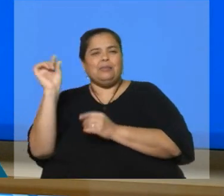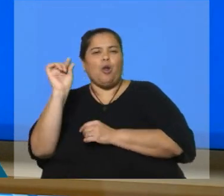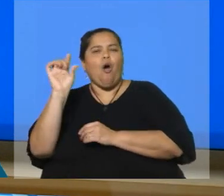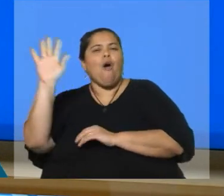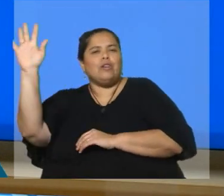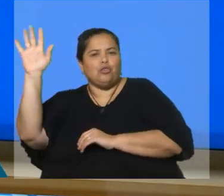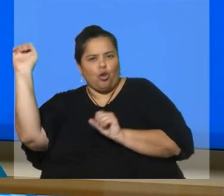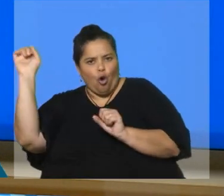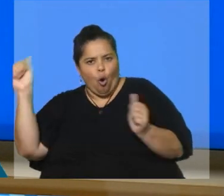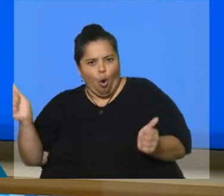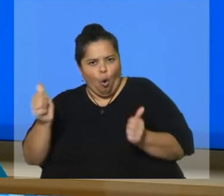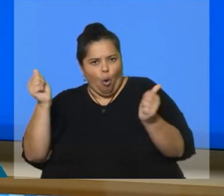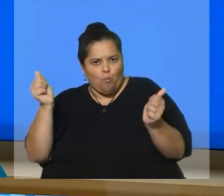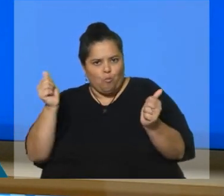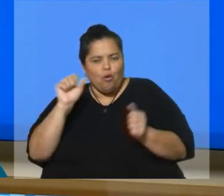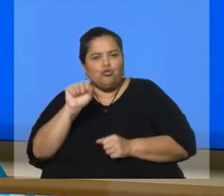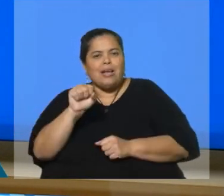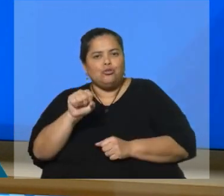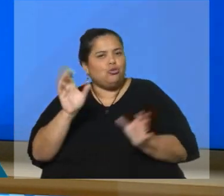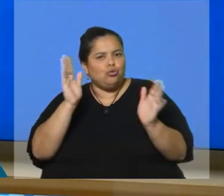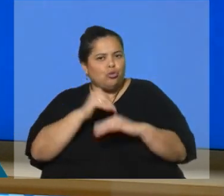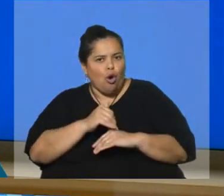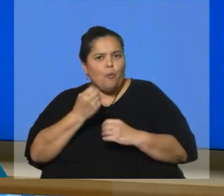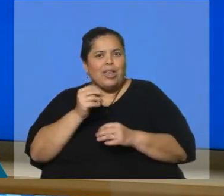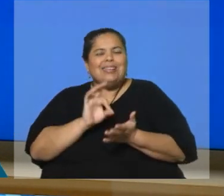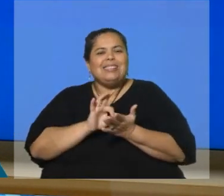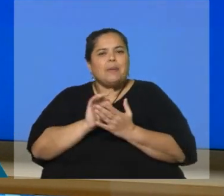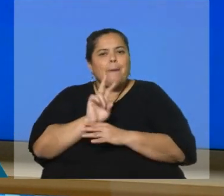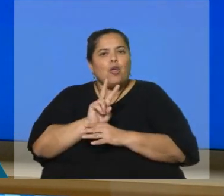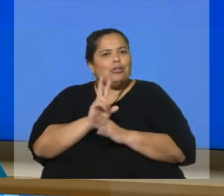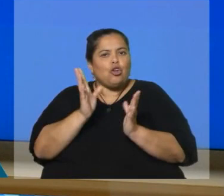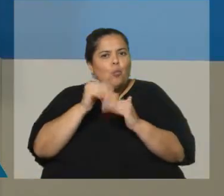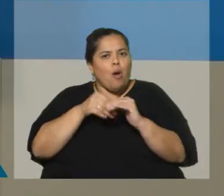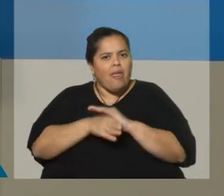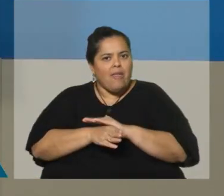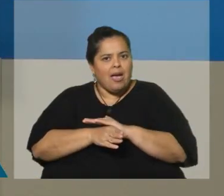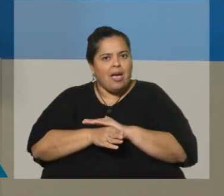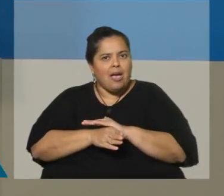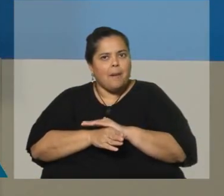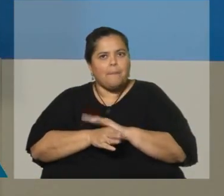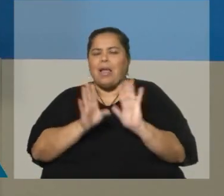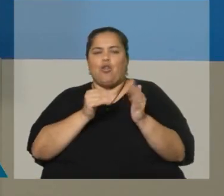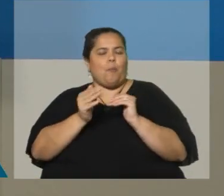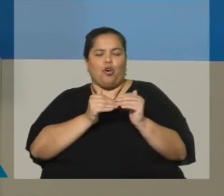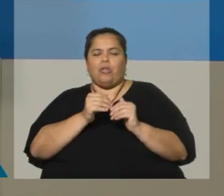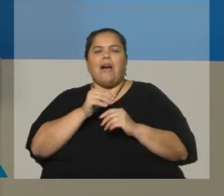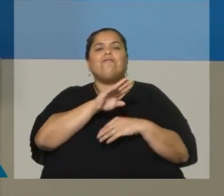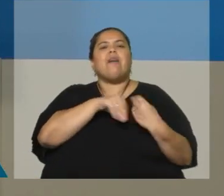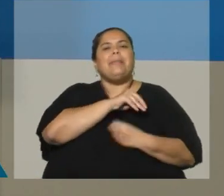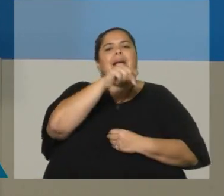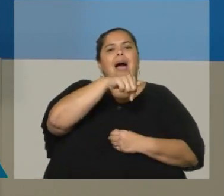pero si no, no pueden. O sea, el sistema de protección de la web y usted no les permite. Bueno, sí, pero lo pueden censar, por ejemplo, los familiares.